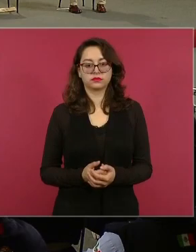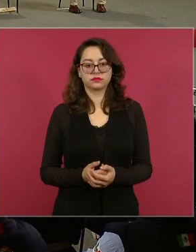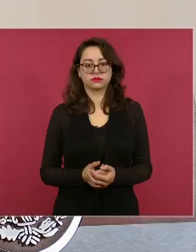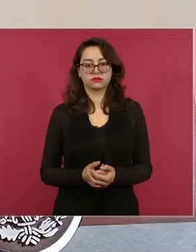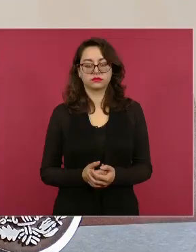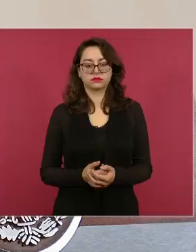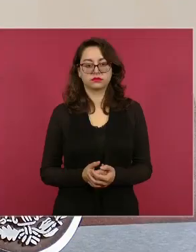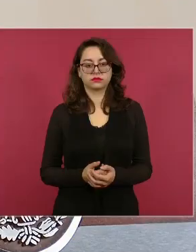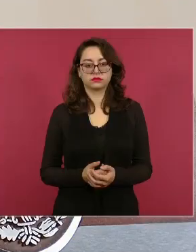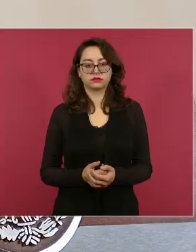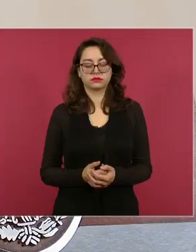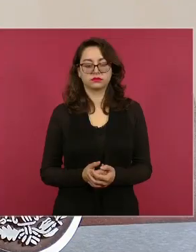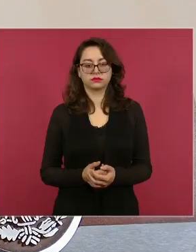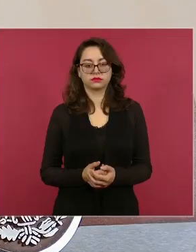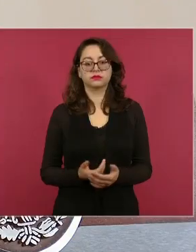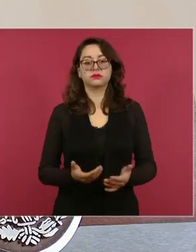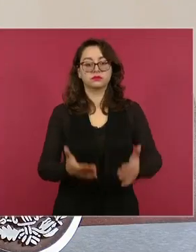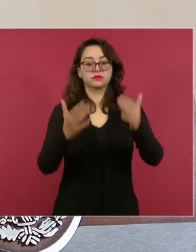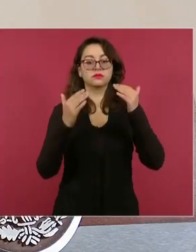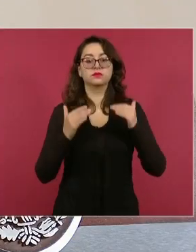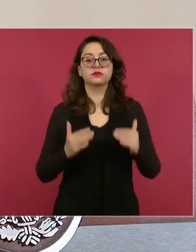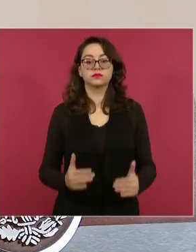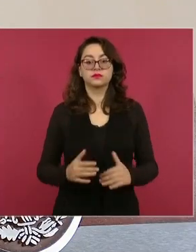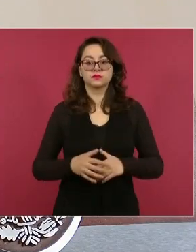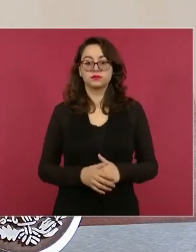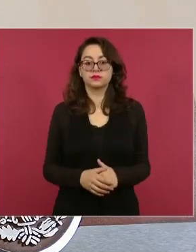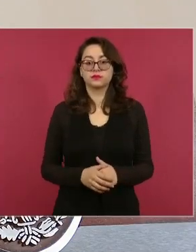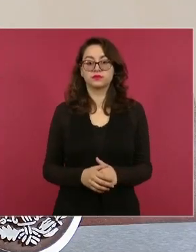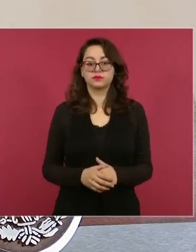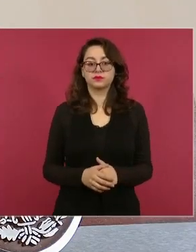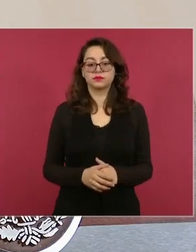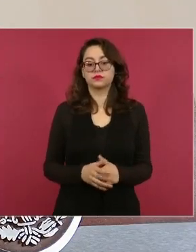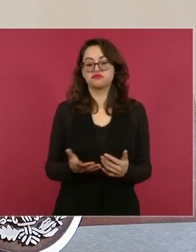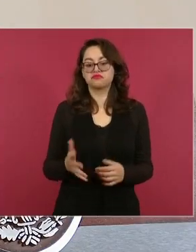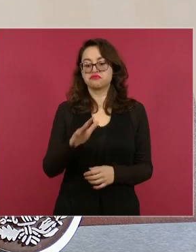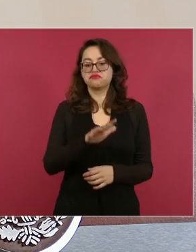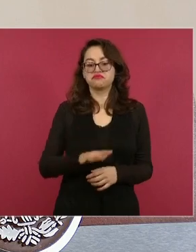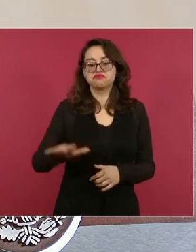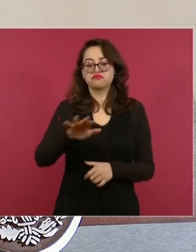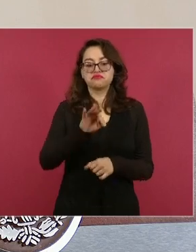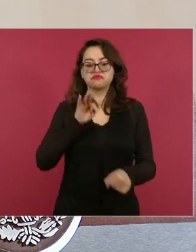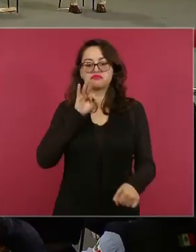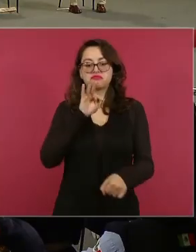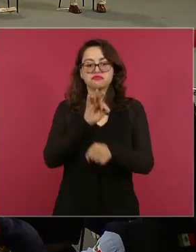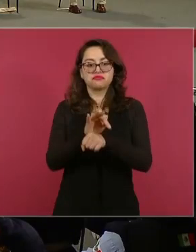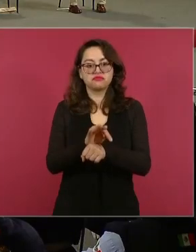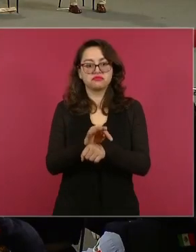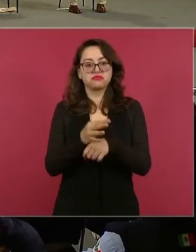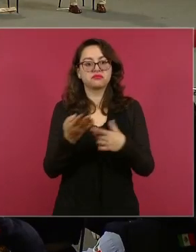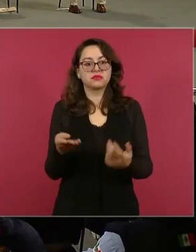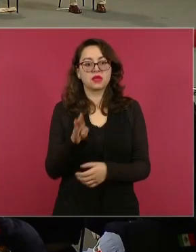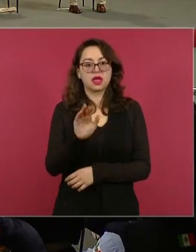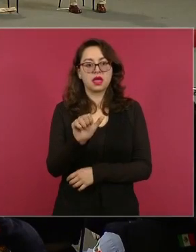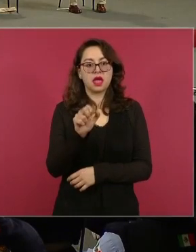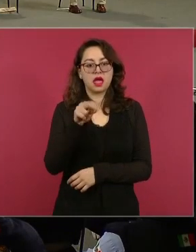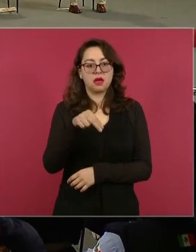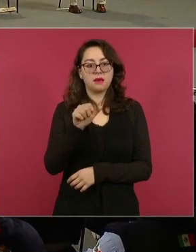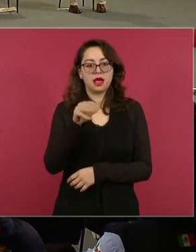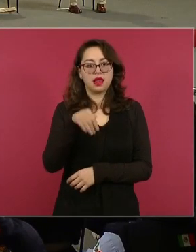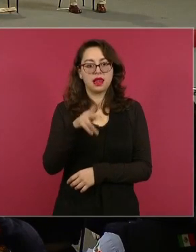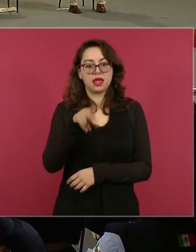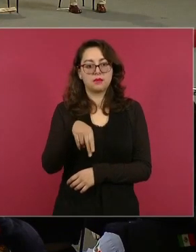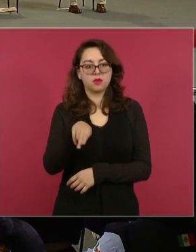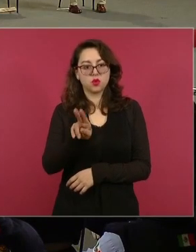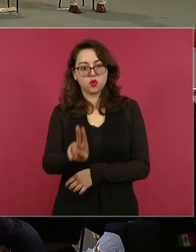conocen en Campeche. La siguiente, áreas naturales protegidas, como el caso de Balancú, de 463 mil